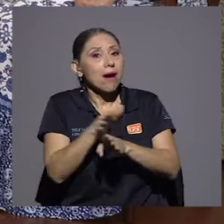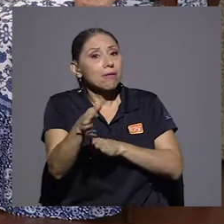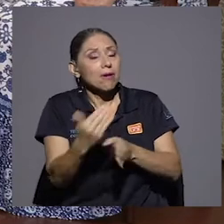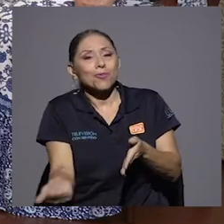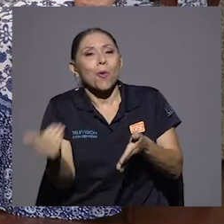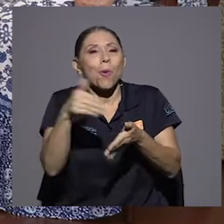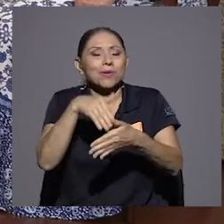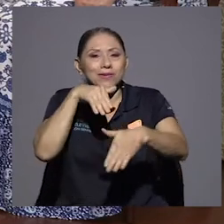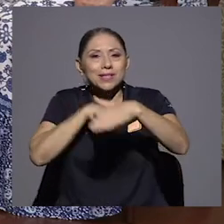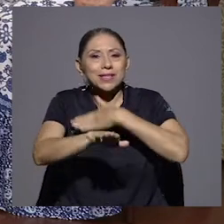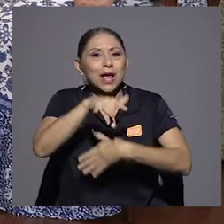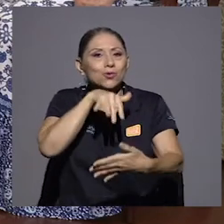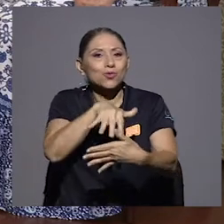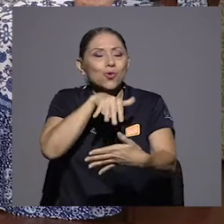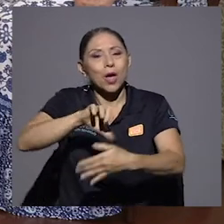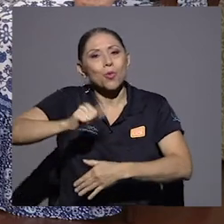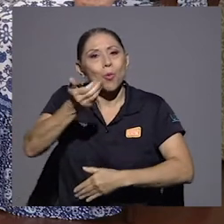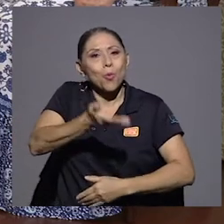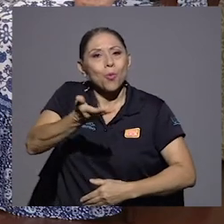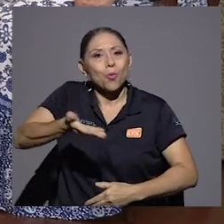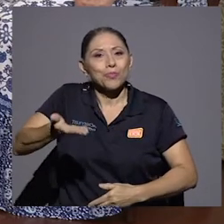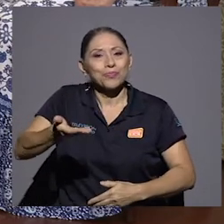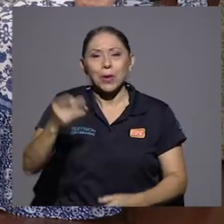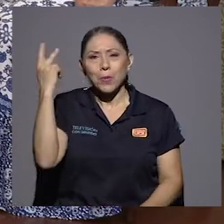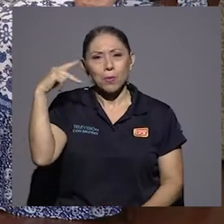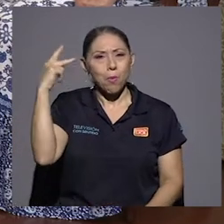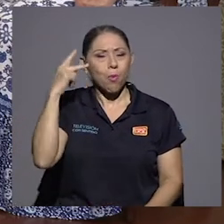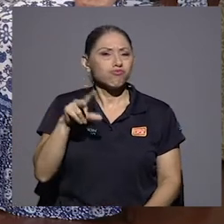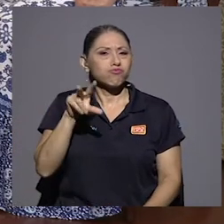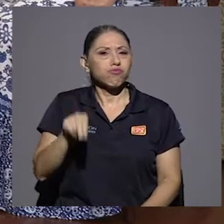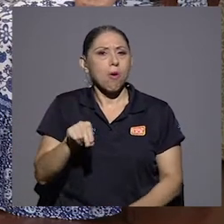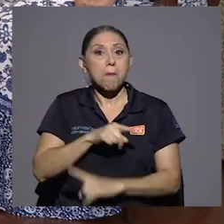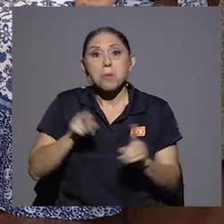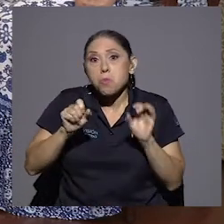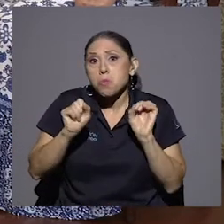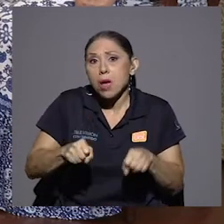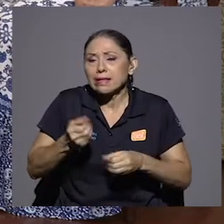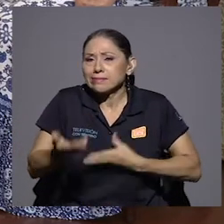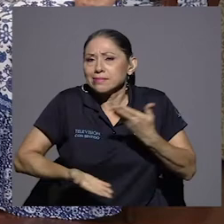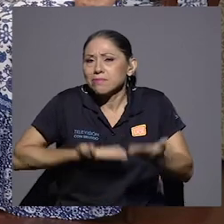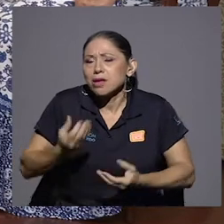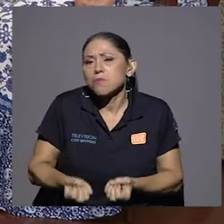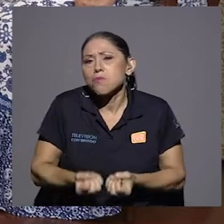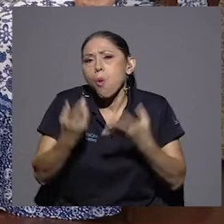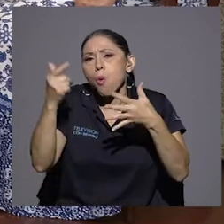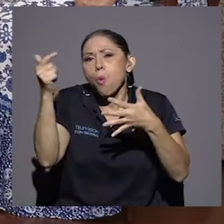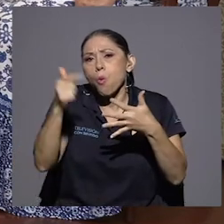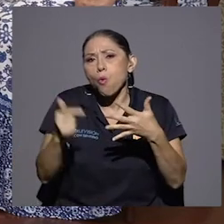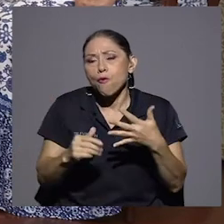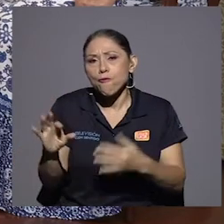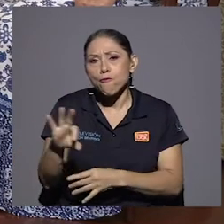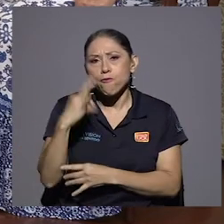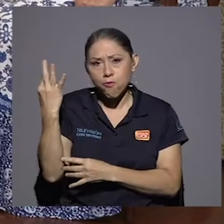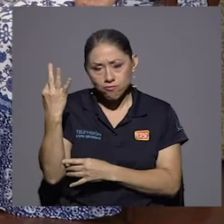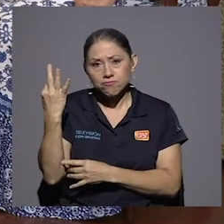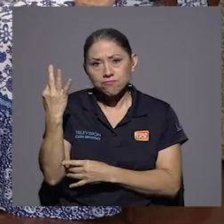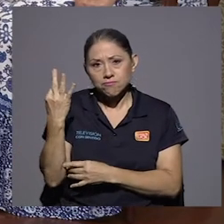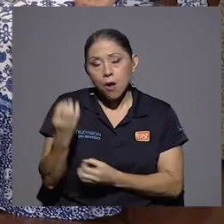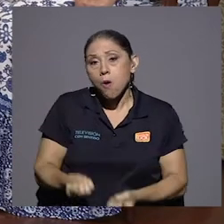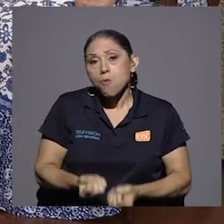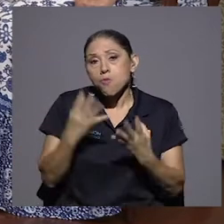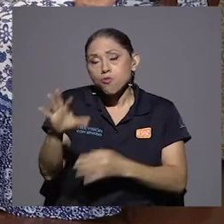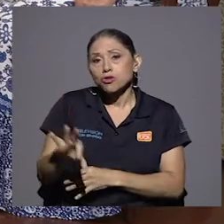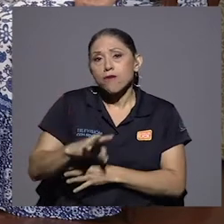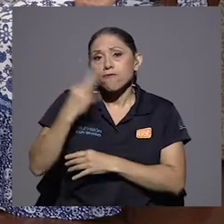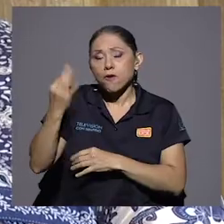Entonces, sí, la política no, pero hay muchas formas de servir y hay muchas formas de llevar